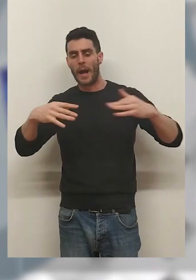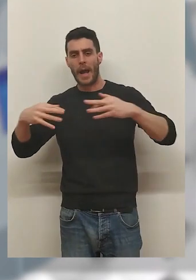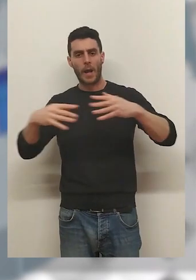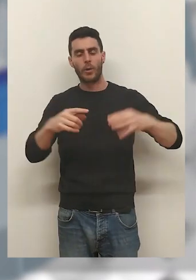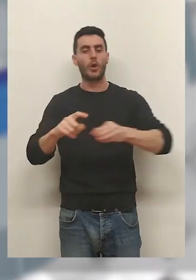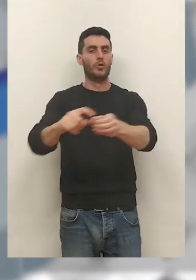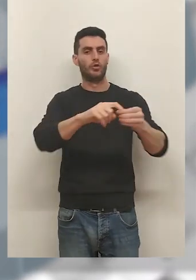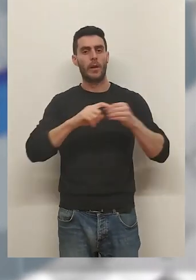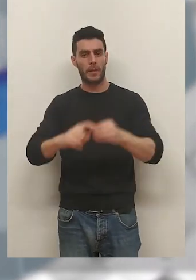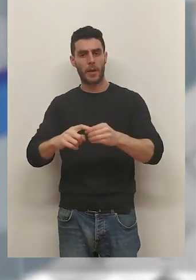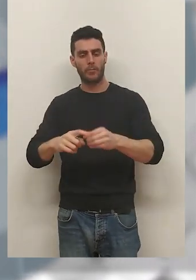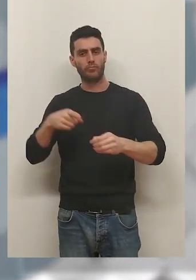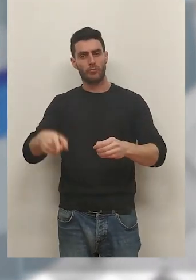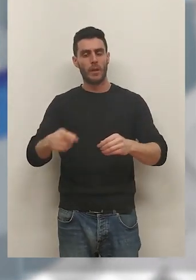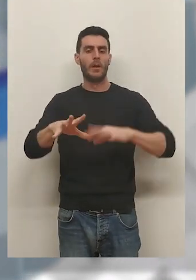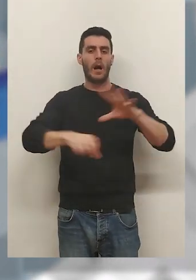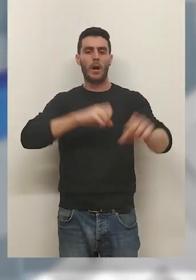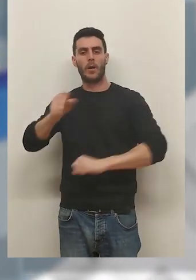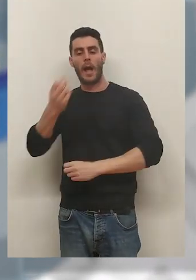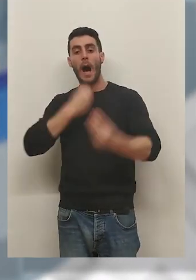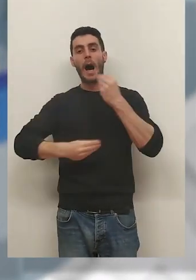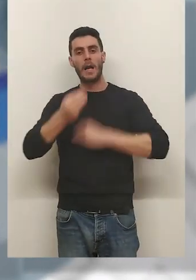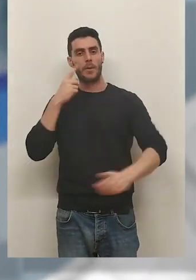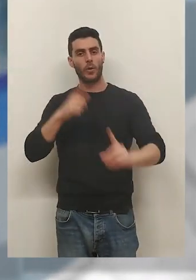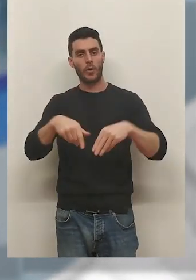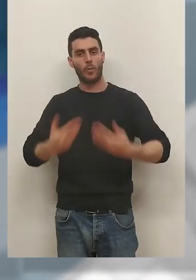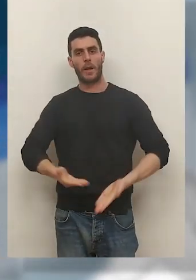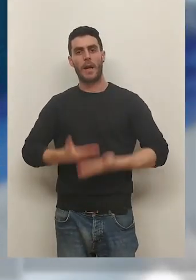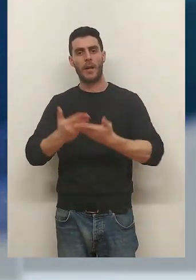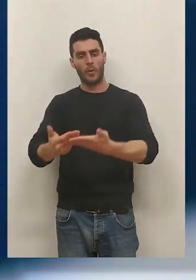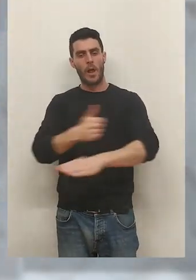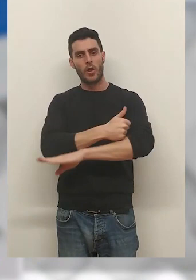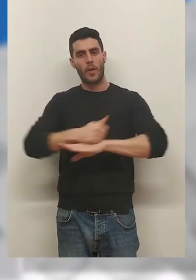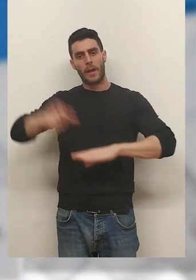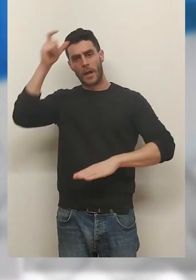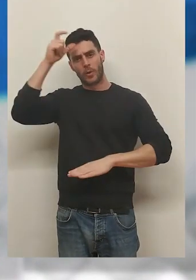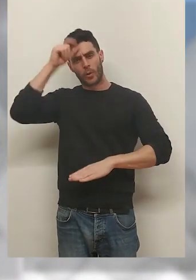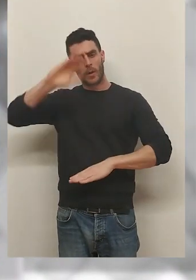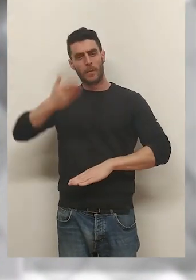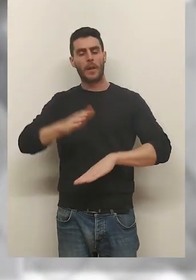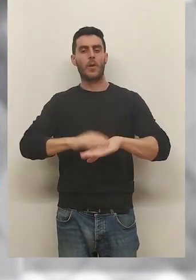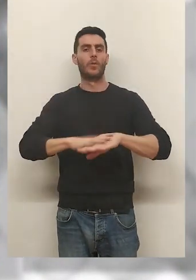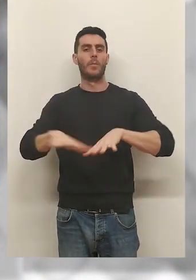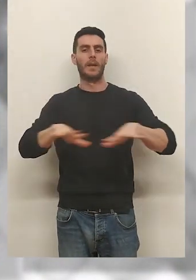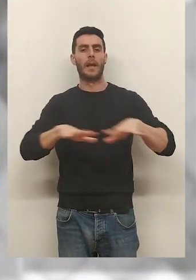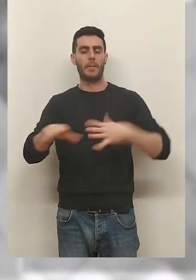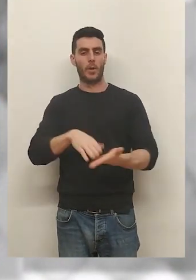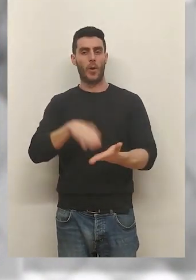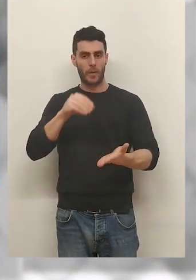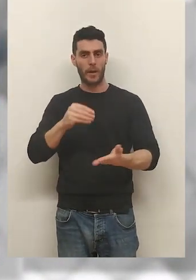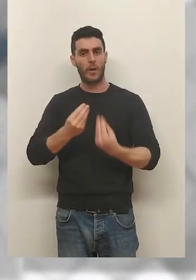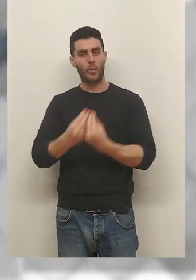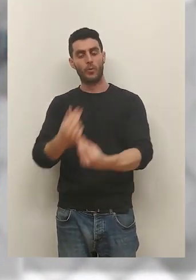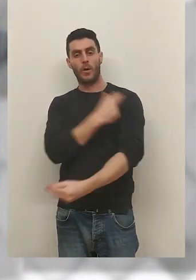solidario. Sobre el paso se recogerán alimentos que irán destinados a ayudar a la población de Turquía afectada por el terremoto. Los cofrades en